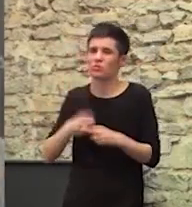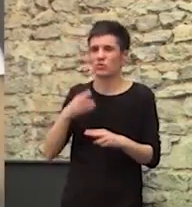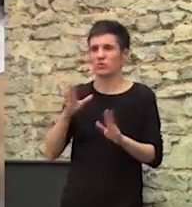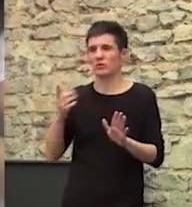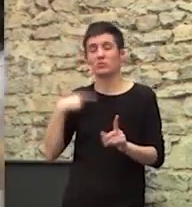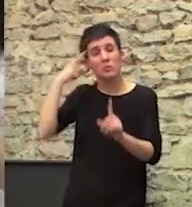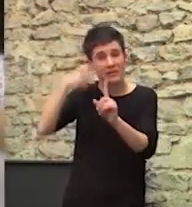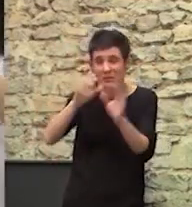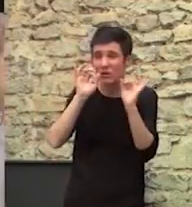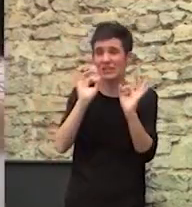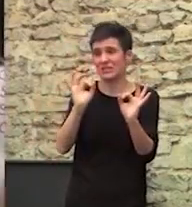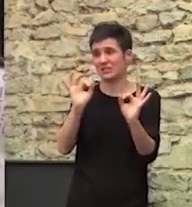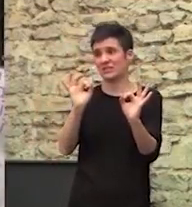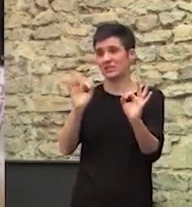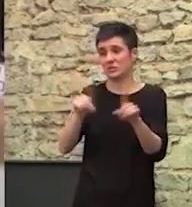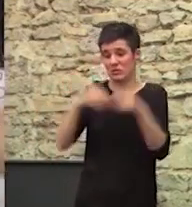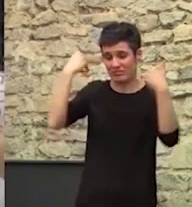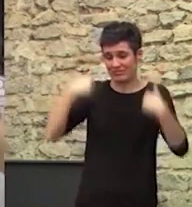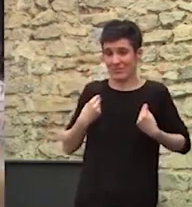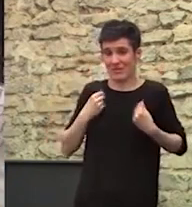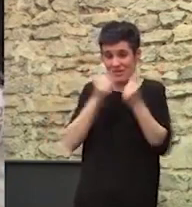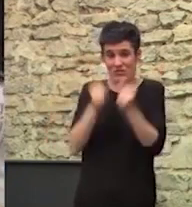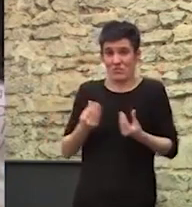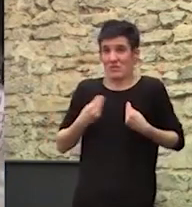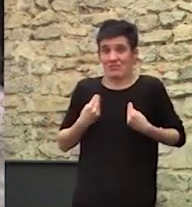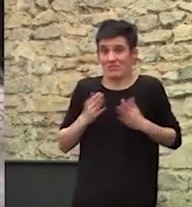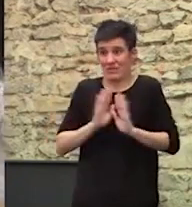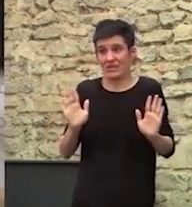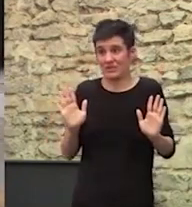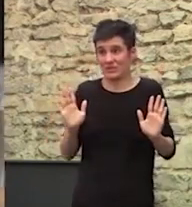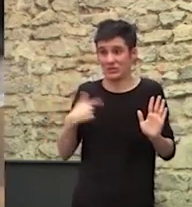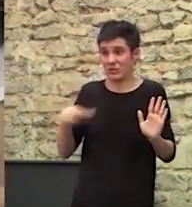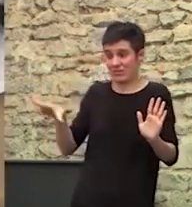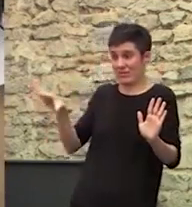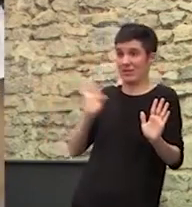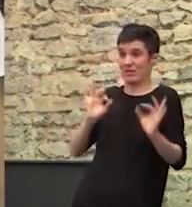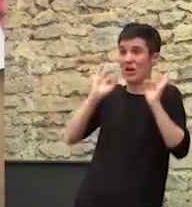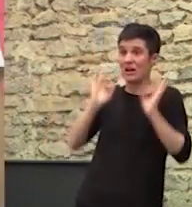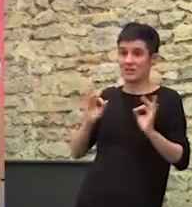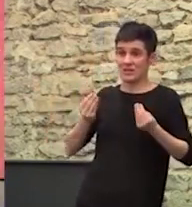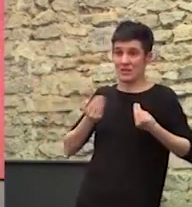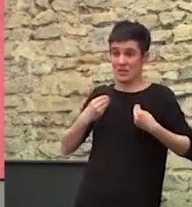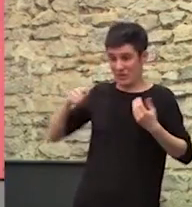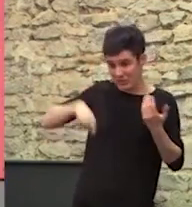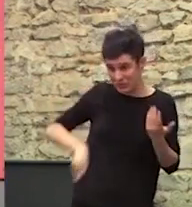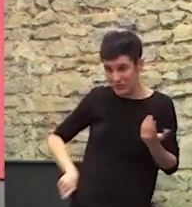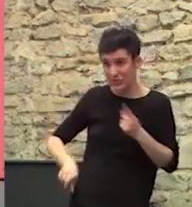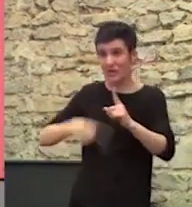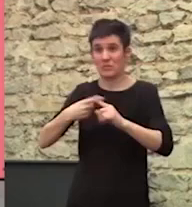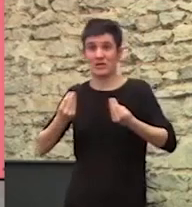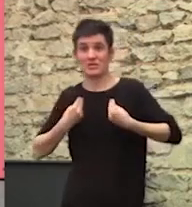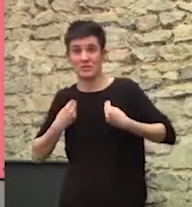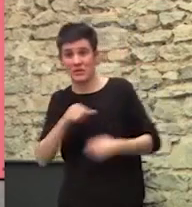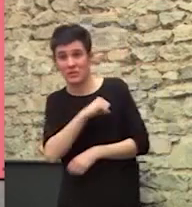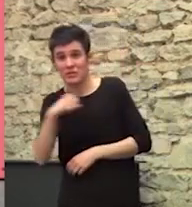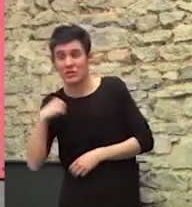objetivo Este es mi signo en la vida Y esto es lo que he decidido hacer Con mi vida profesional Con mi vida